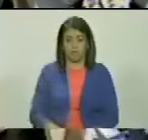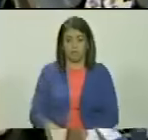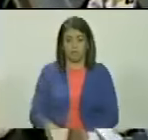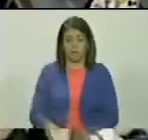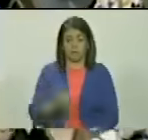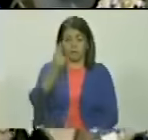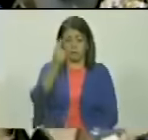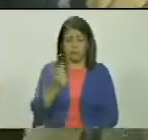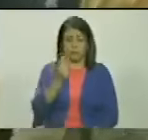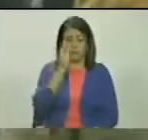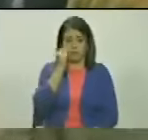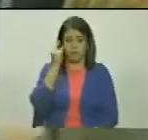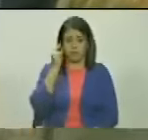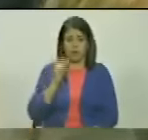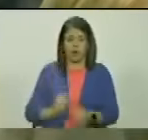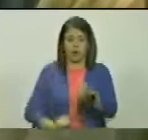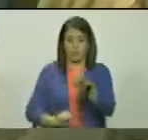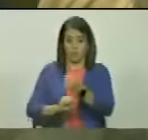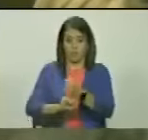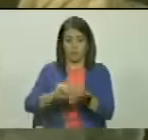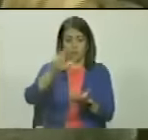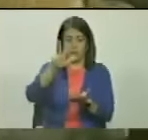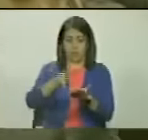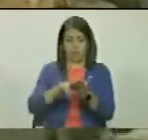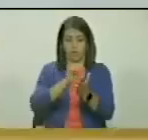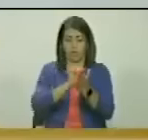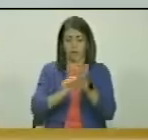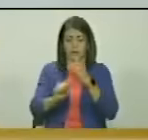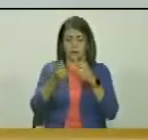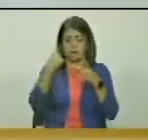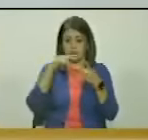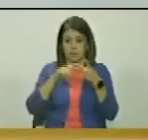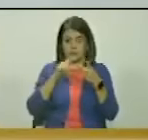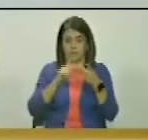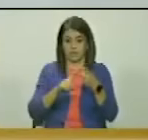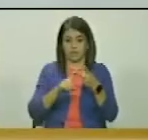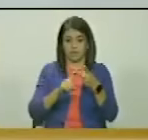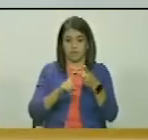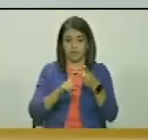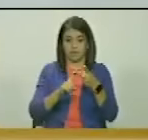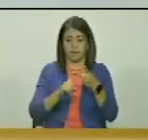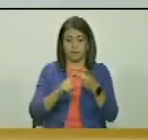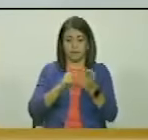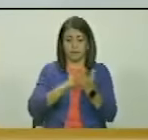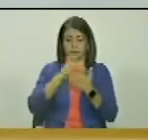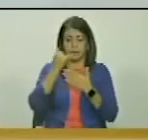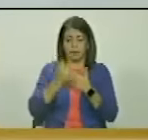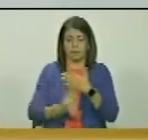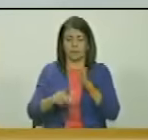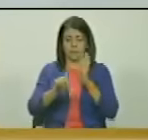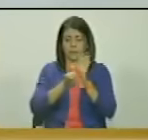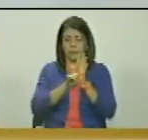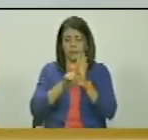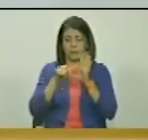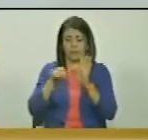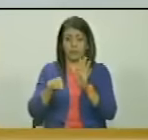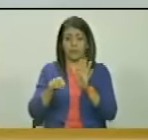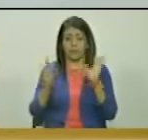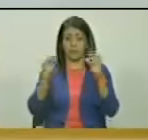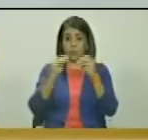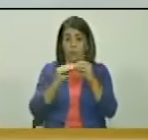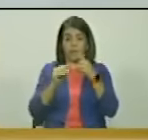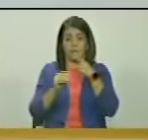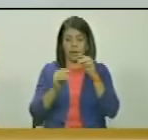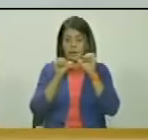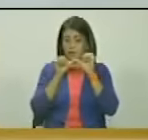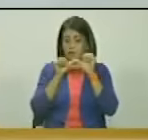las diputadas y diputadas que estén a favor con la aprobación del artículo 2 del proyecto de ley tal como